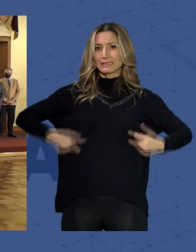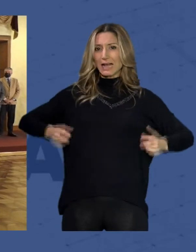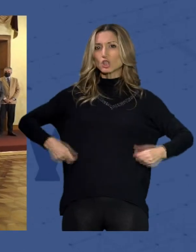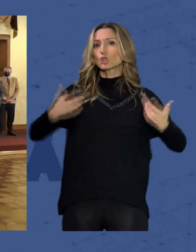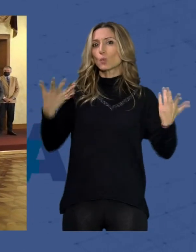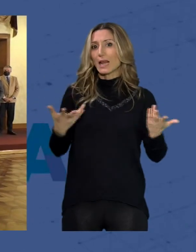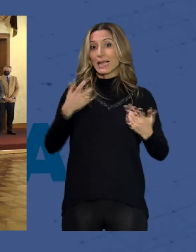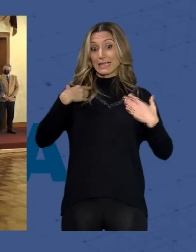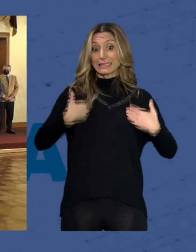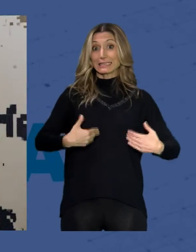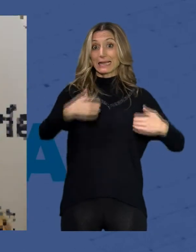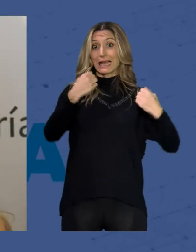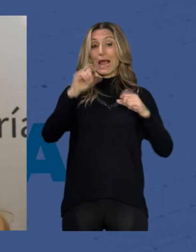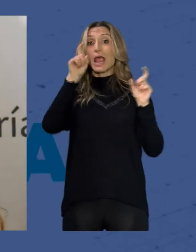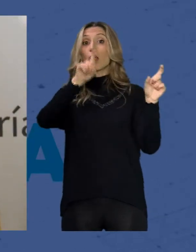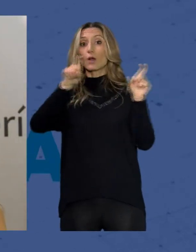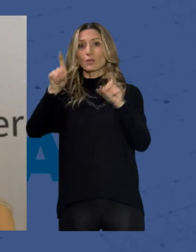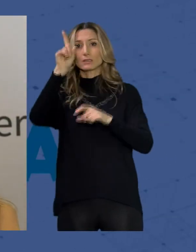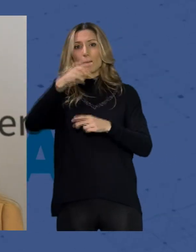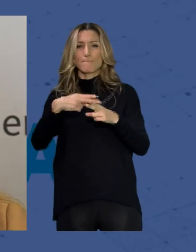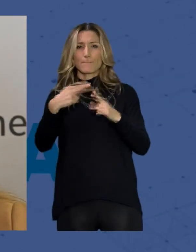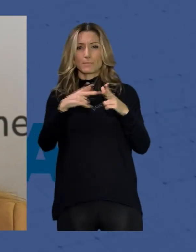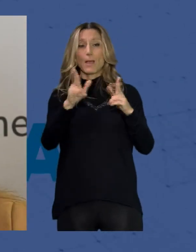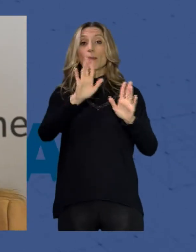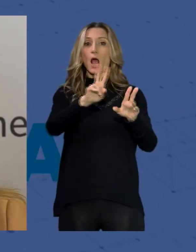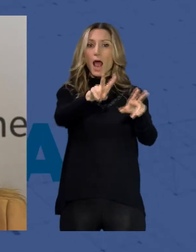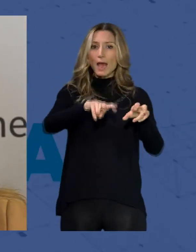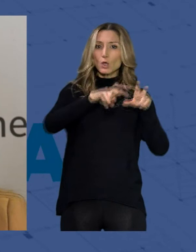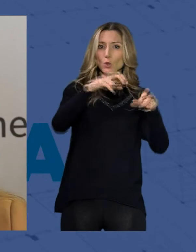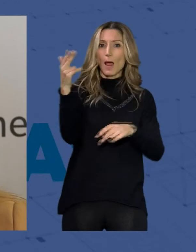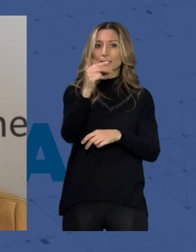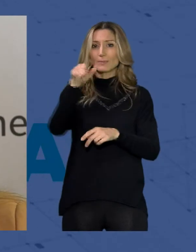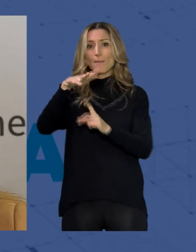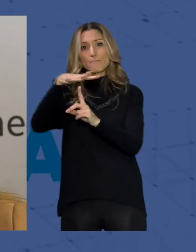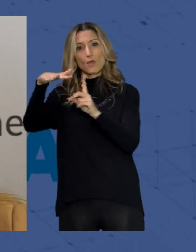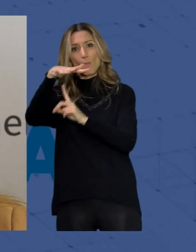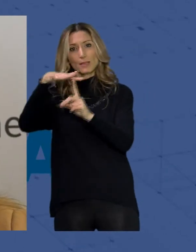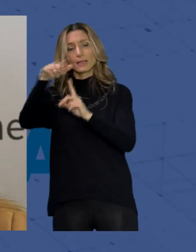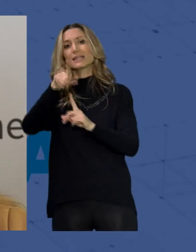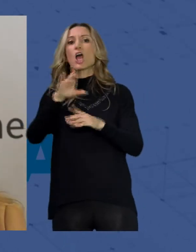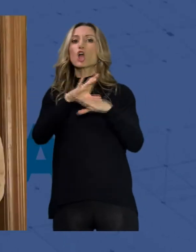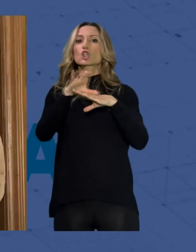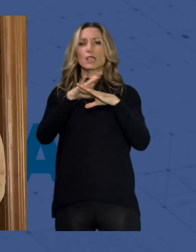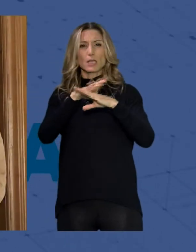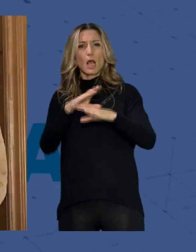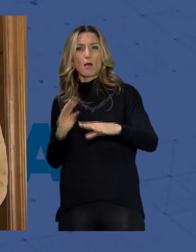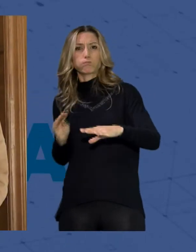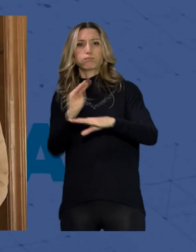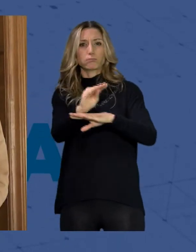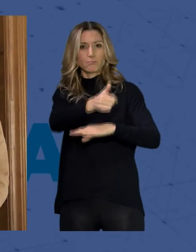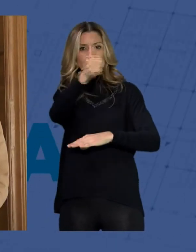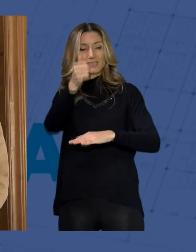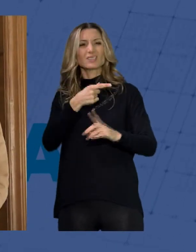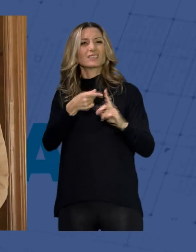educación y políticas sociales mientras que agricultura pesca y medioambiente se convierte en la consejería más inversora que pretende